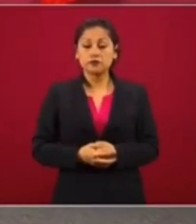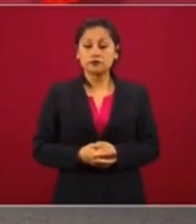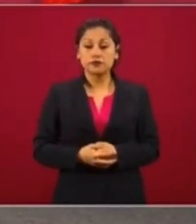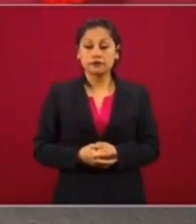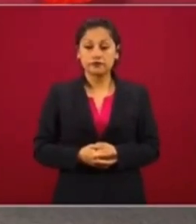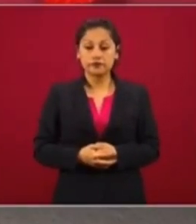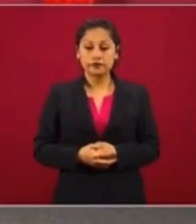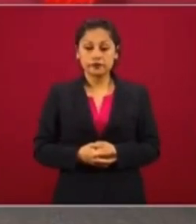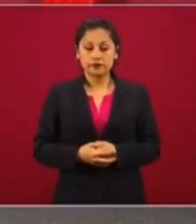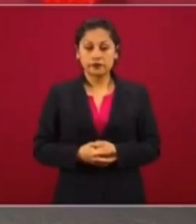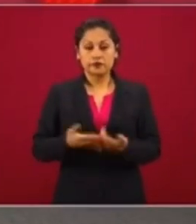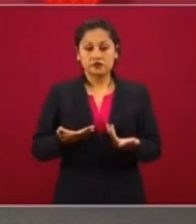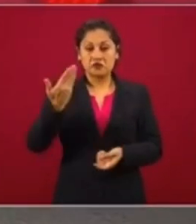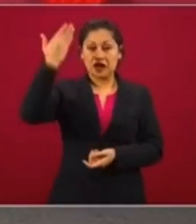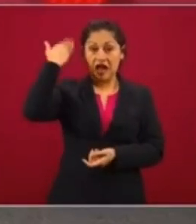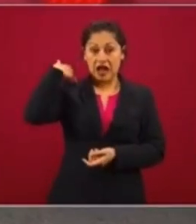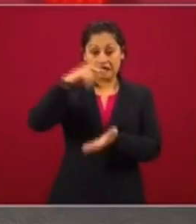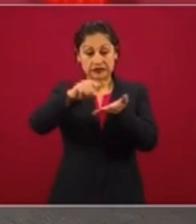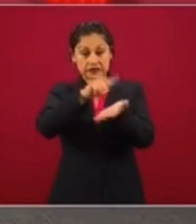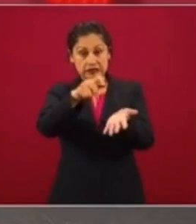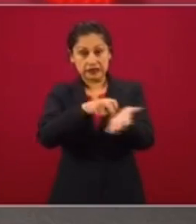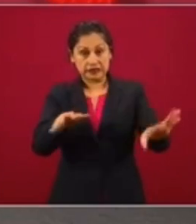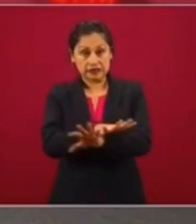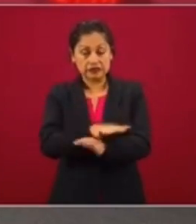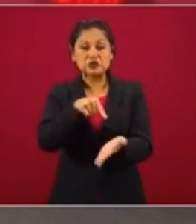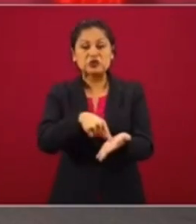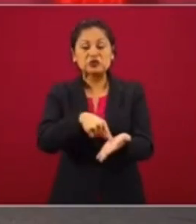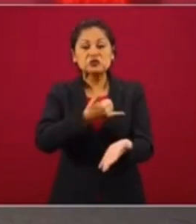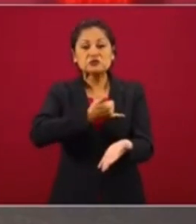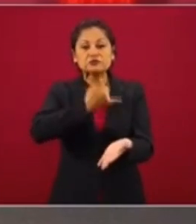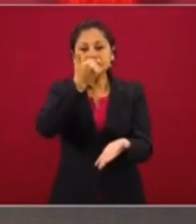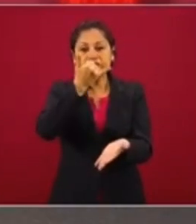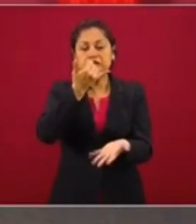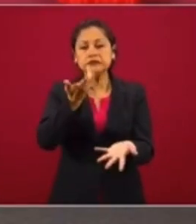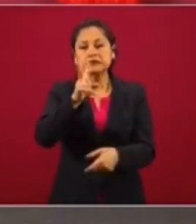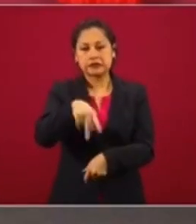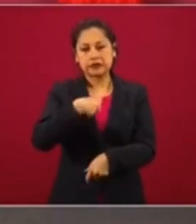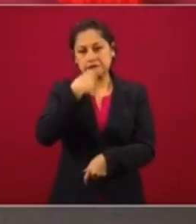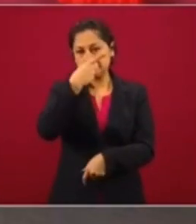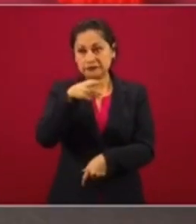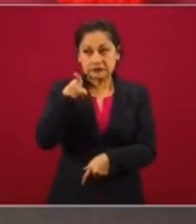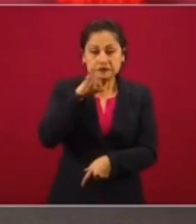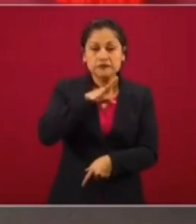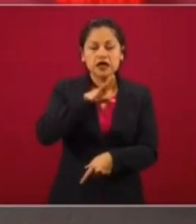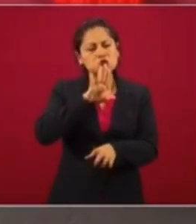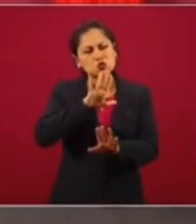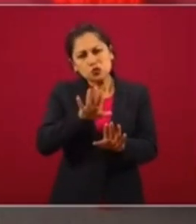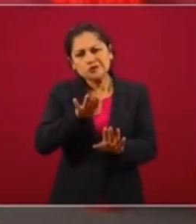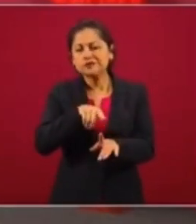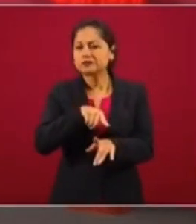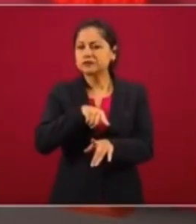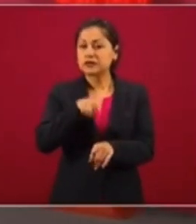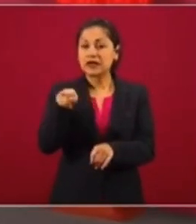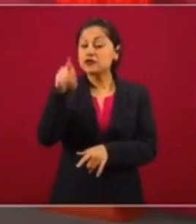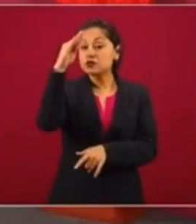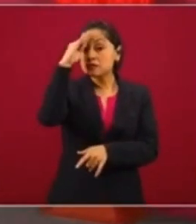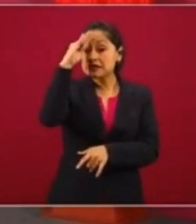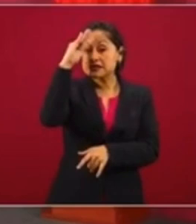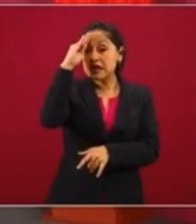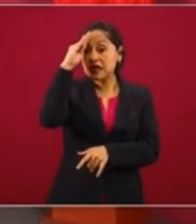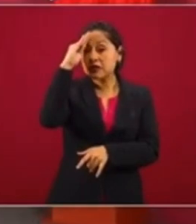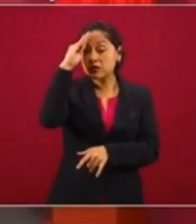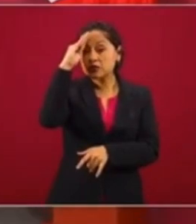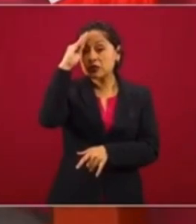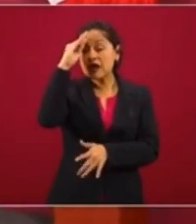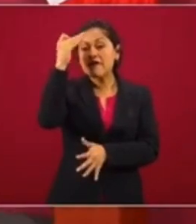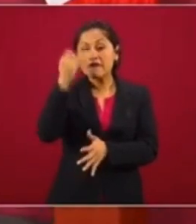contempló, para decirlo suavemente, de que iban a ir perdiendo los trabajadores